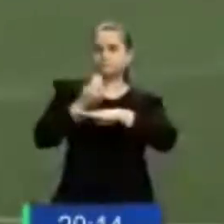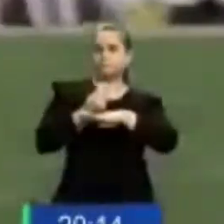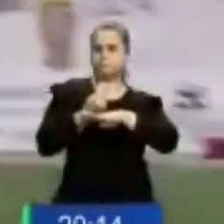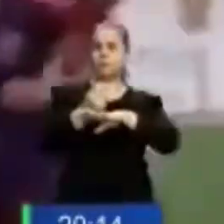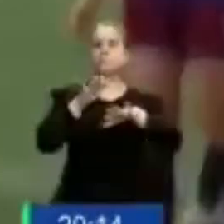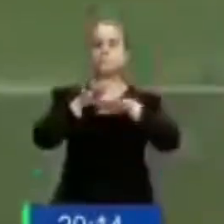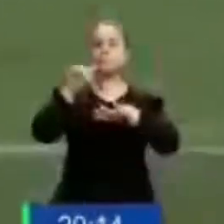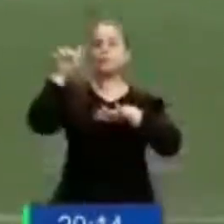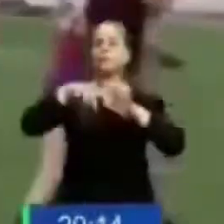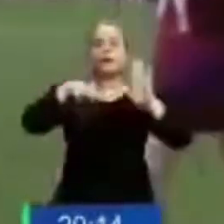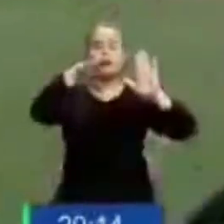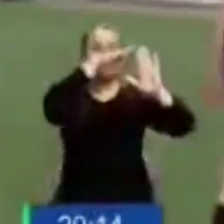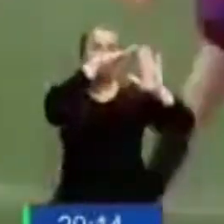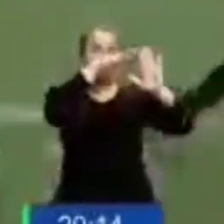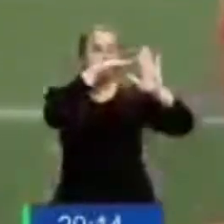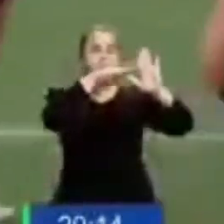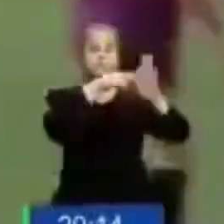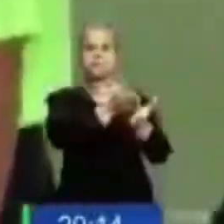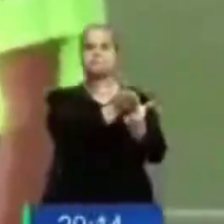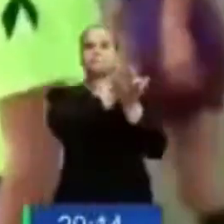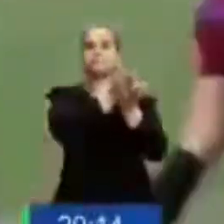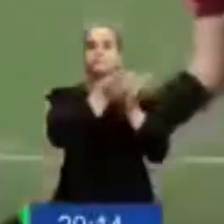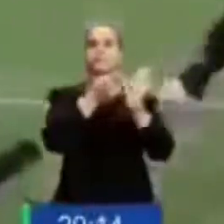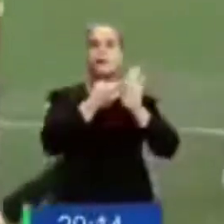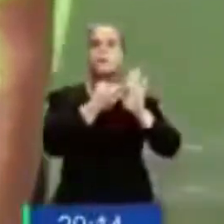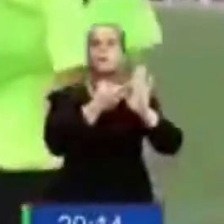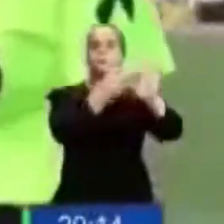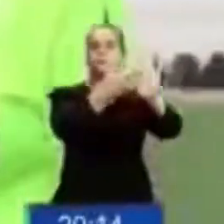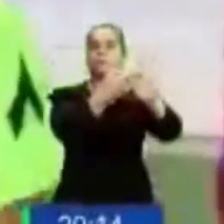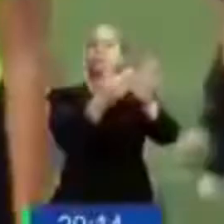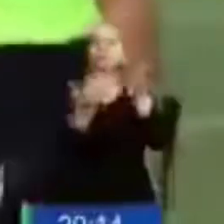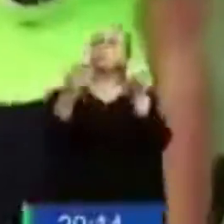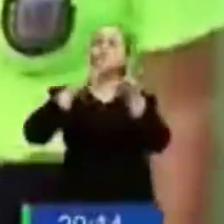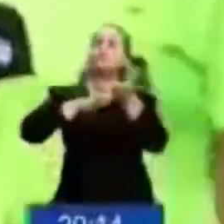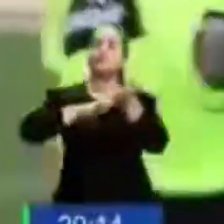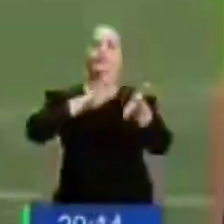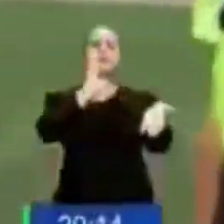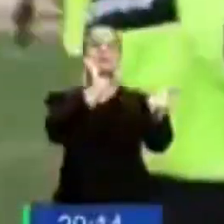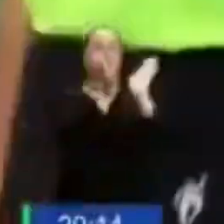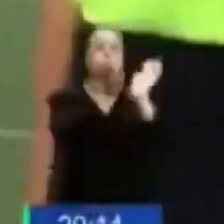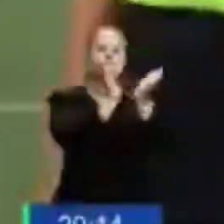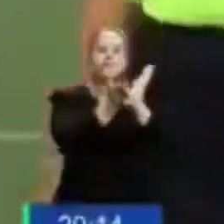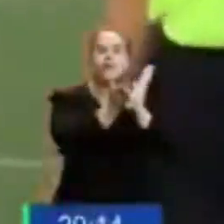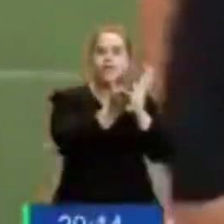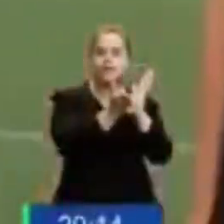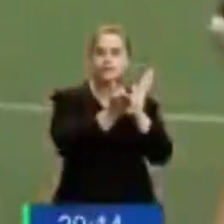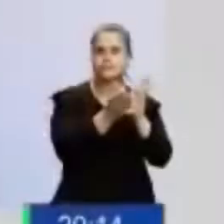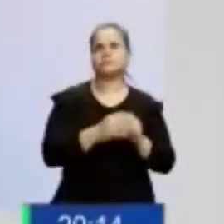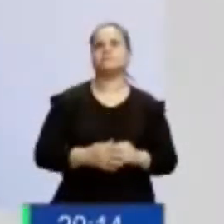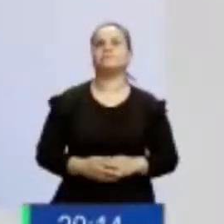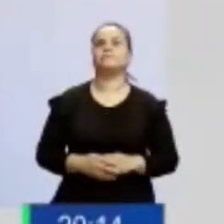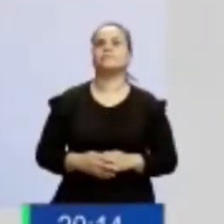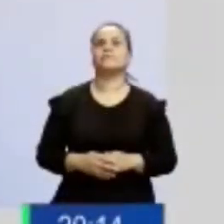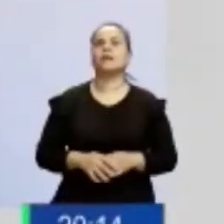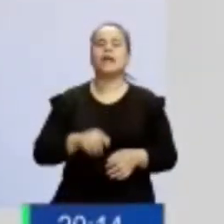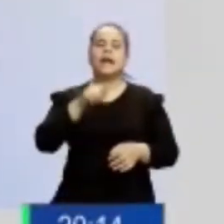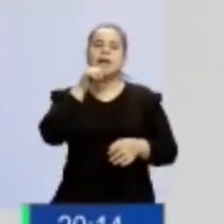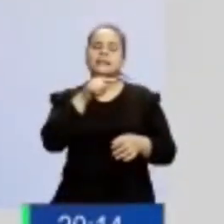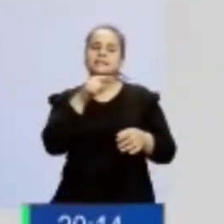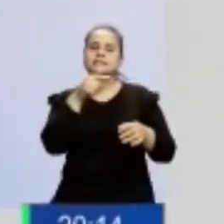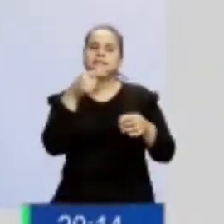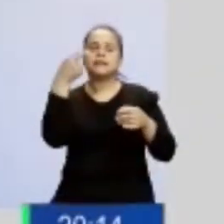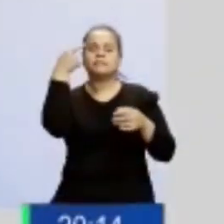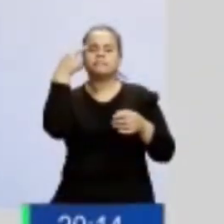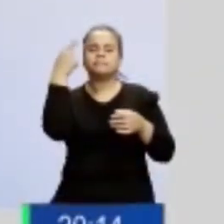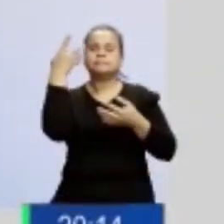institucional en contra de las discriminaciones y de las violencias, una herramienta que estuvimos trabajando